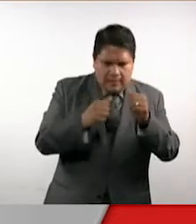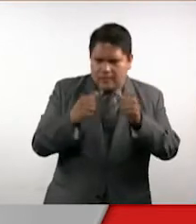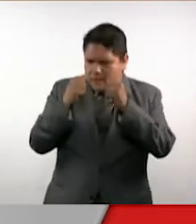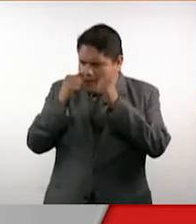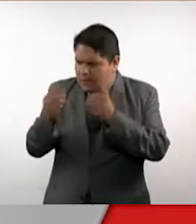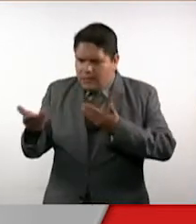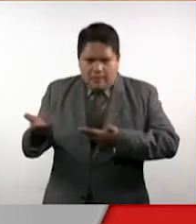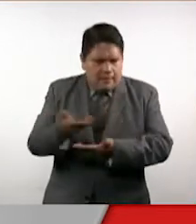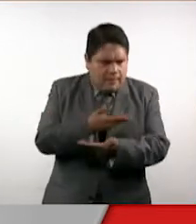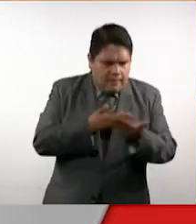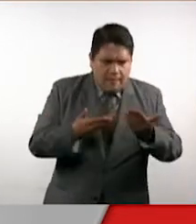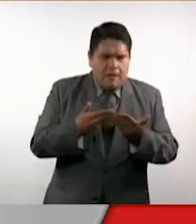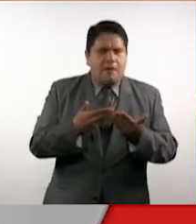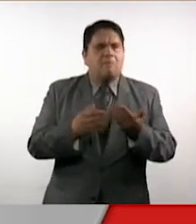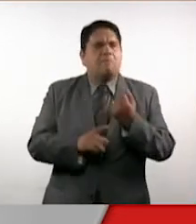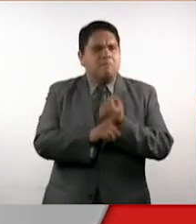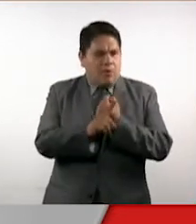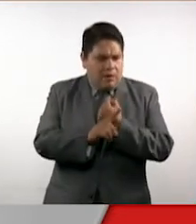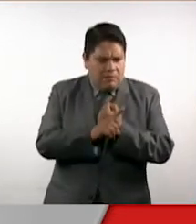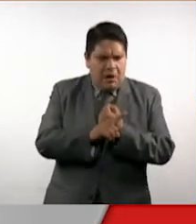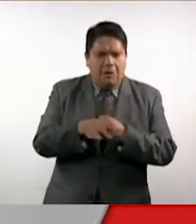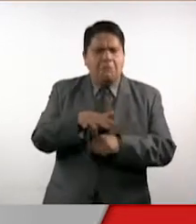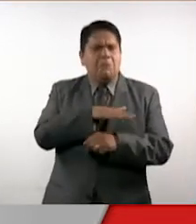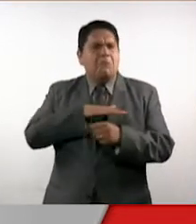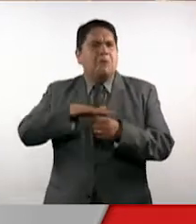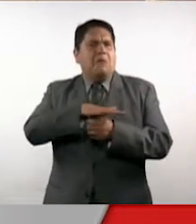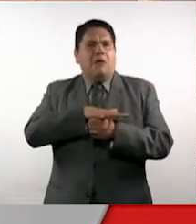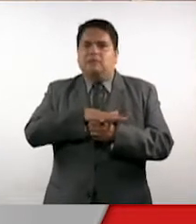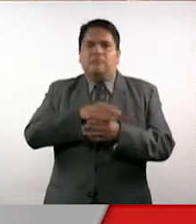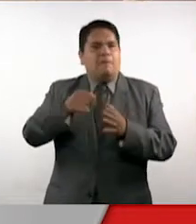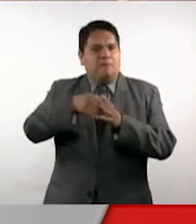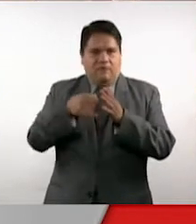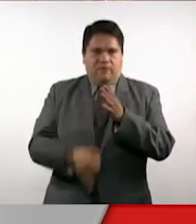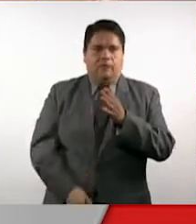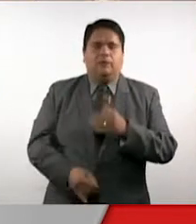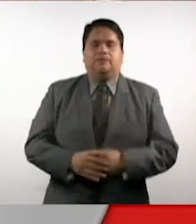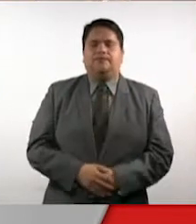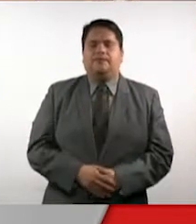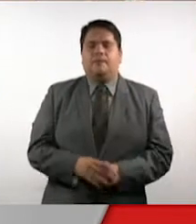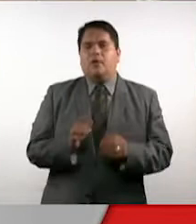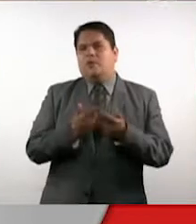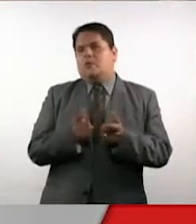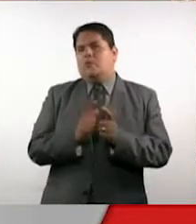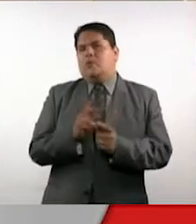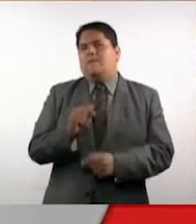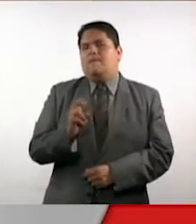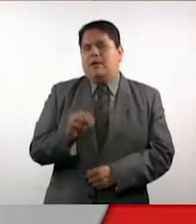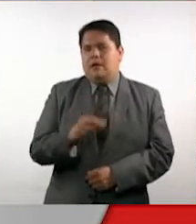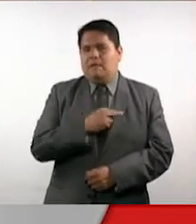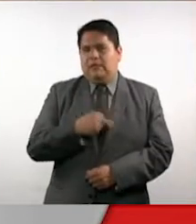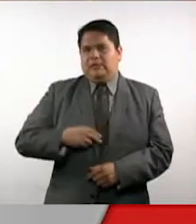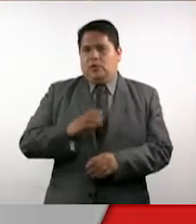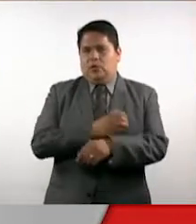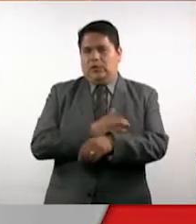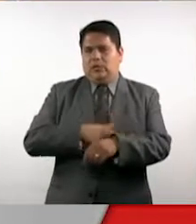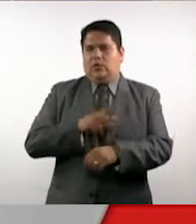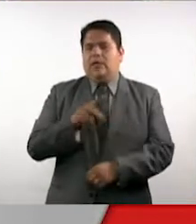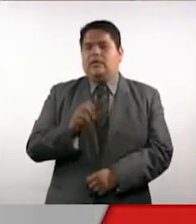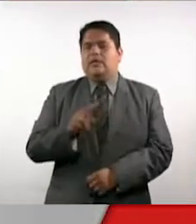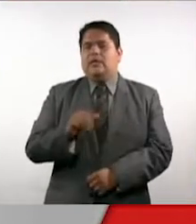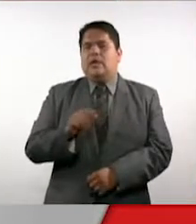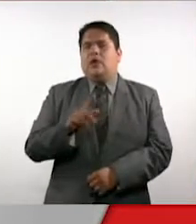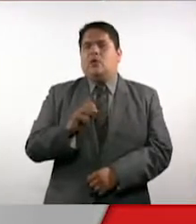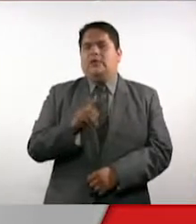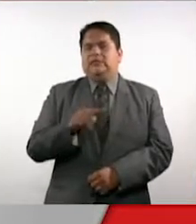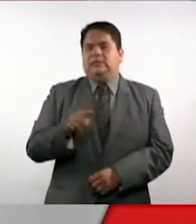forma, pero también en fondo, el tema de la equidad. El PAN, a través de su vicecoordinadora, la senadora Kenia López